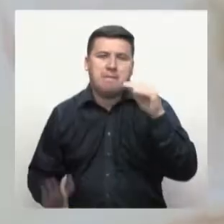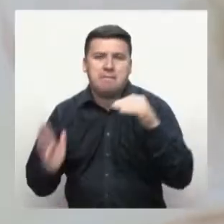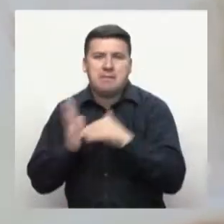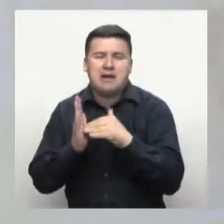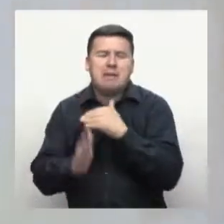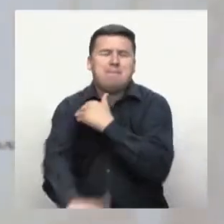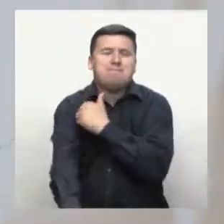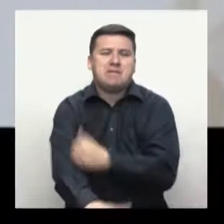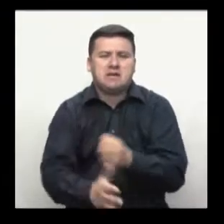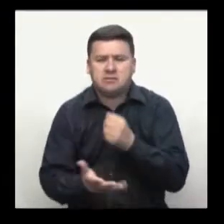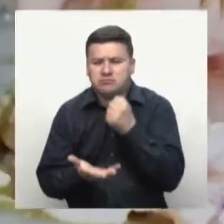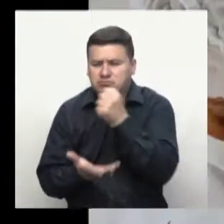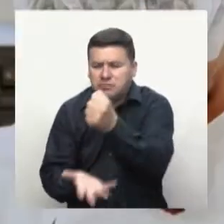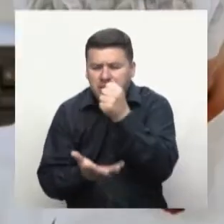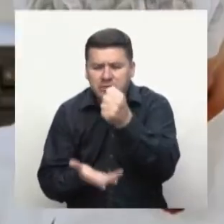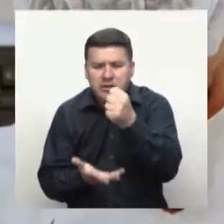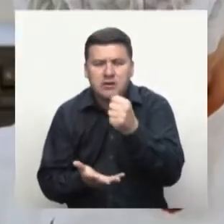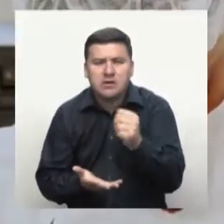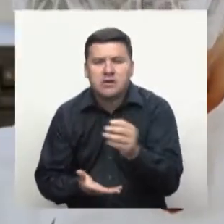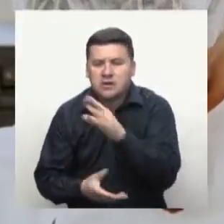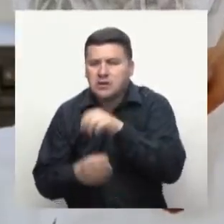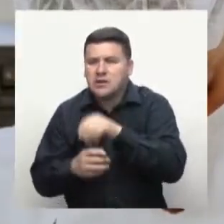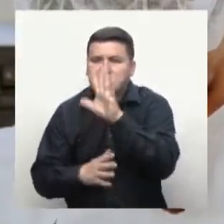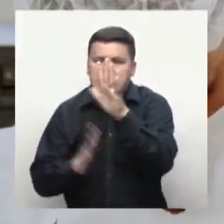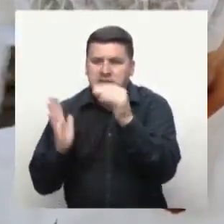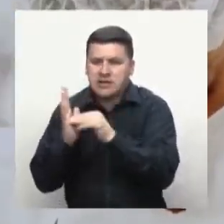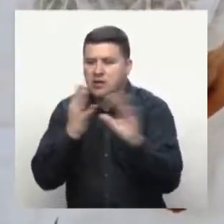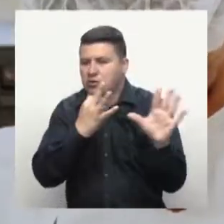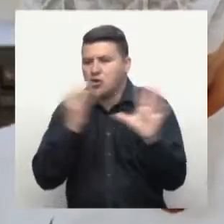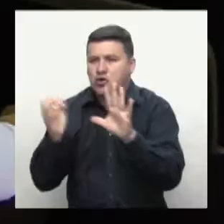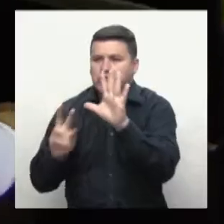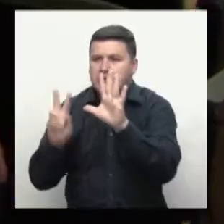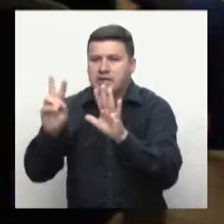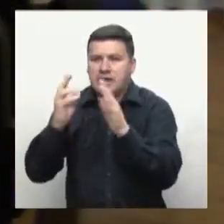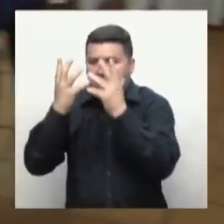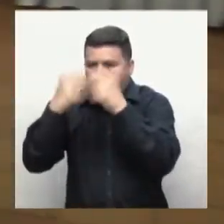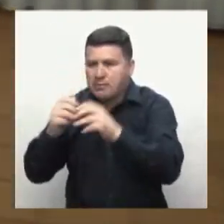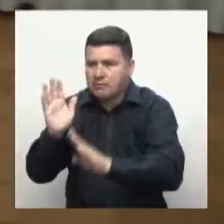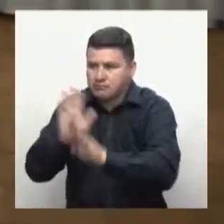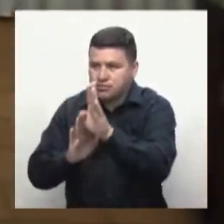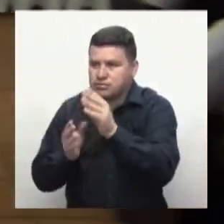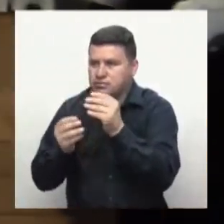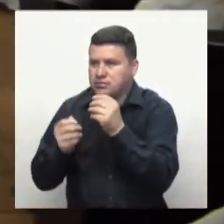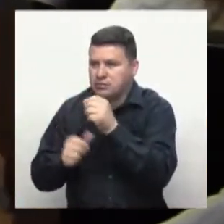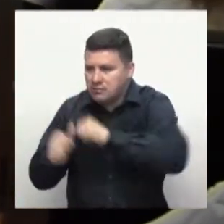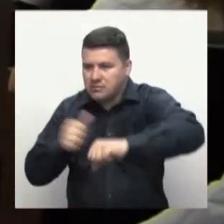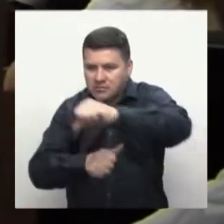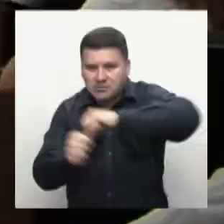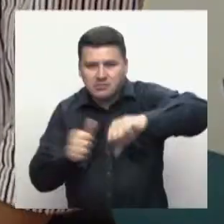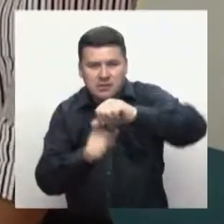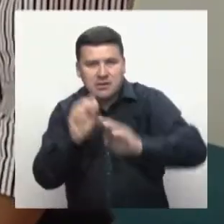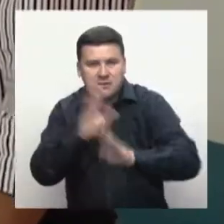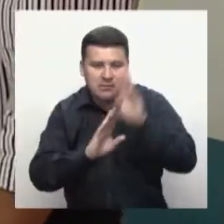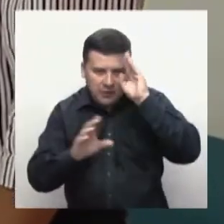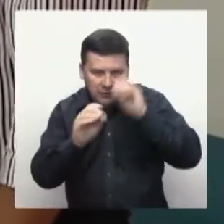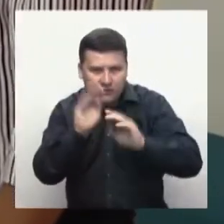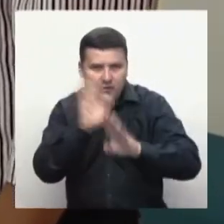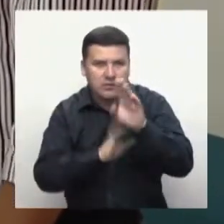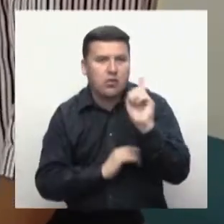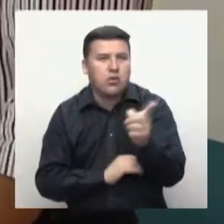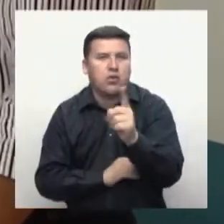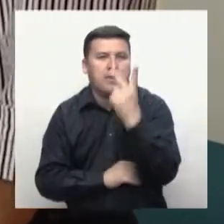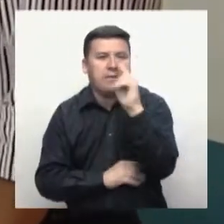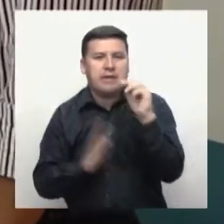empresariales, lo que llevó a generar más de 20.000 empleos en Colombia. En la convocatoria cerrada 125 que el SENA hizo junto a la